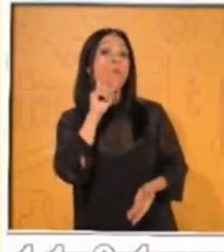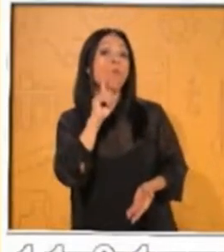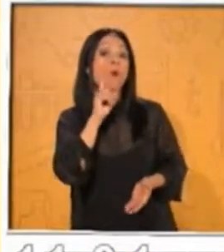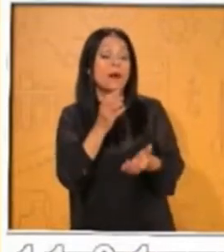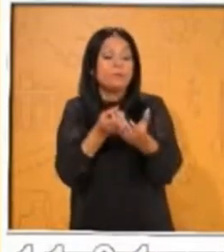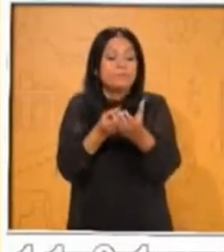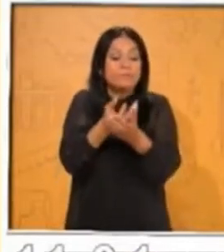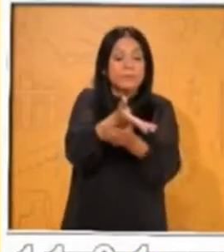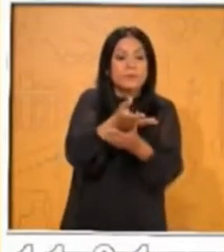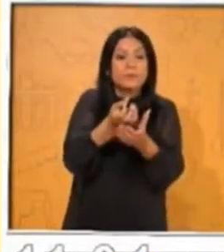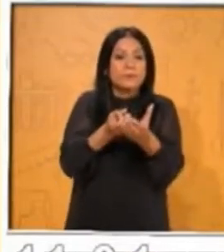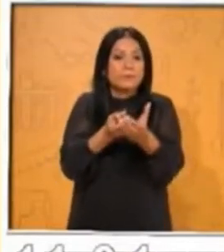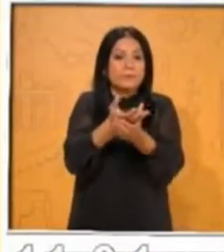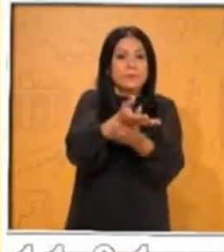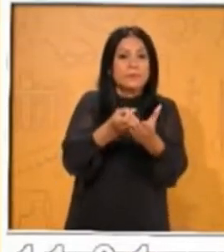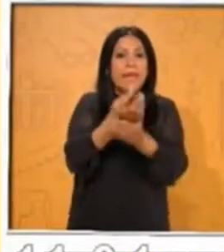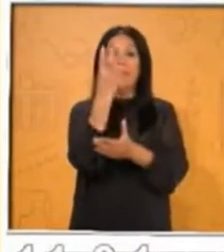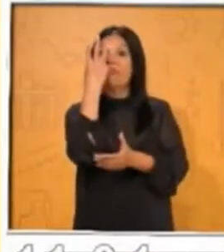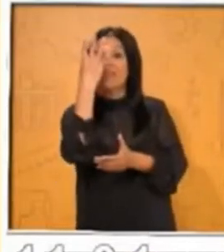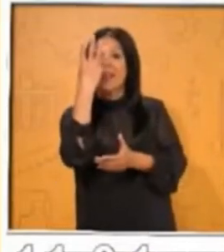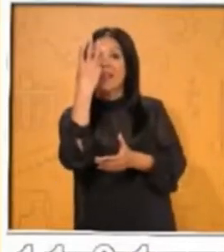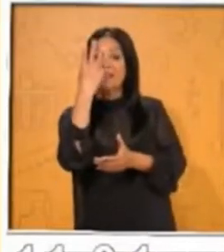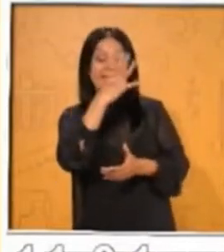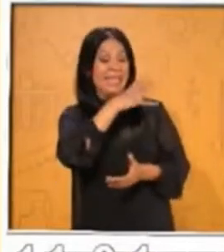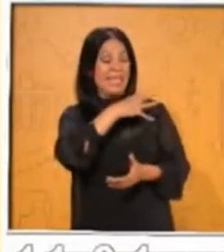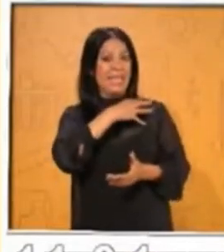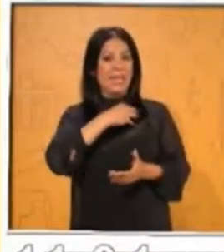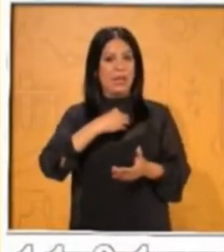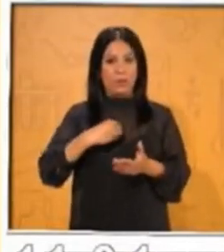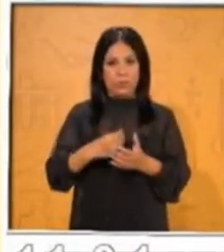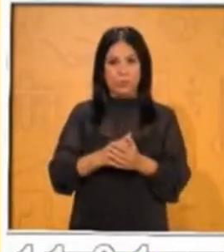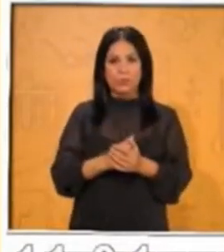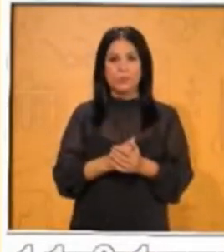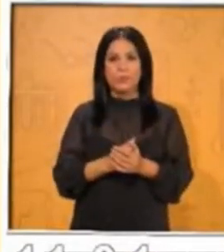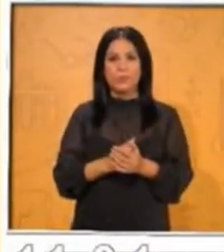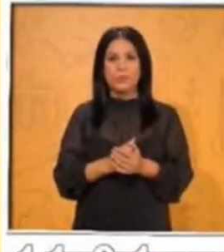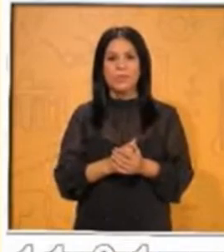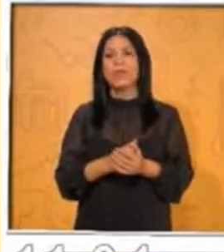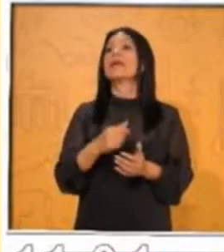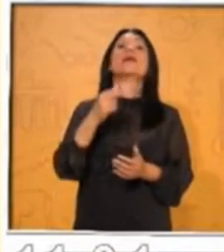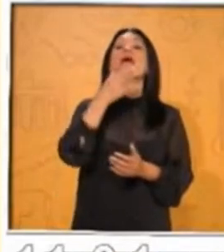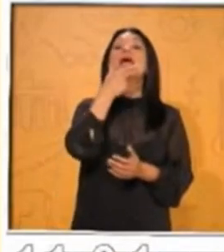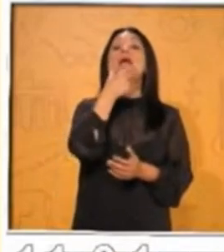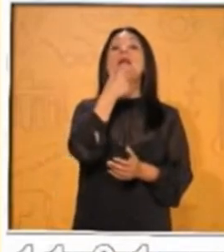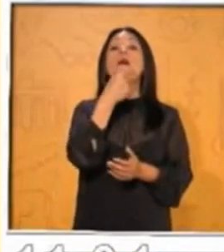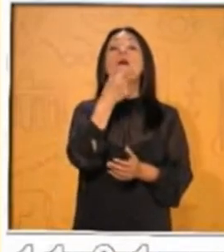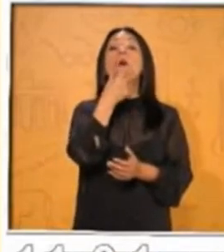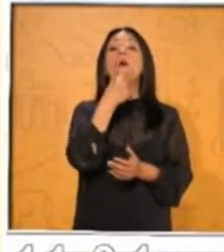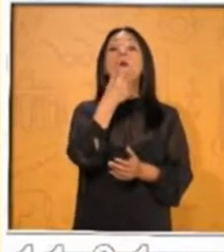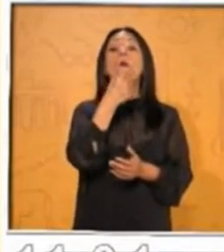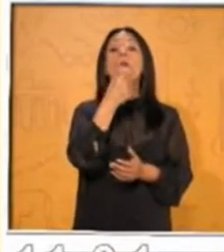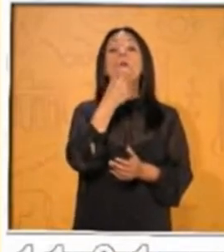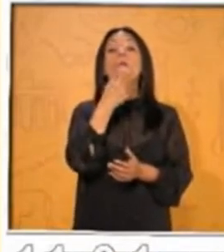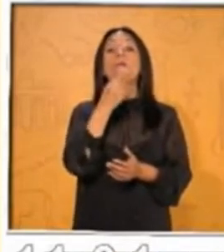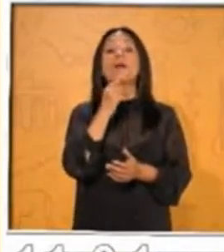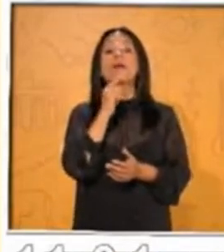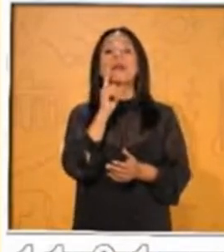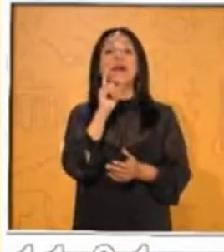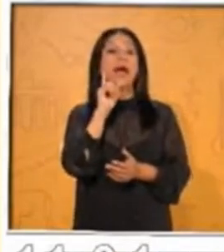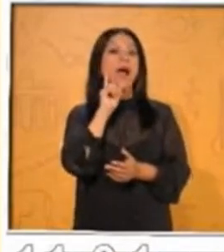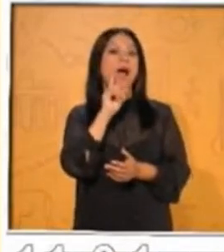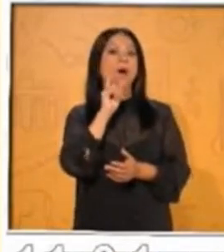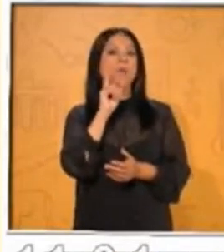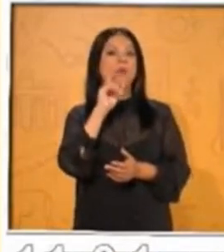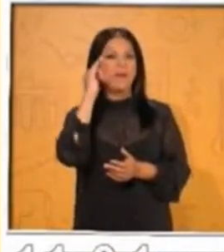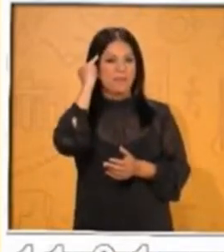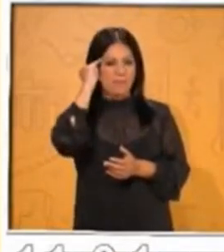caballero abandona a la joven indígena para casarse con una dama española de la alta sociedad. Cuando esta chica se da